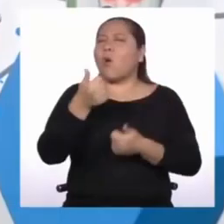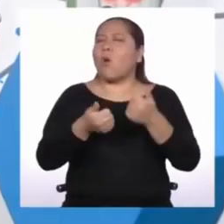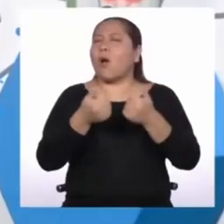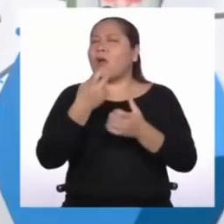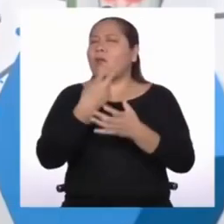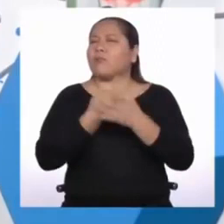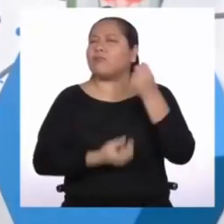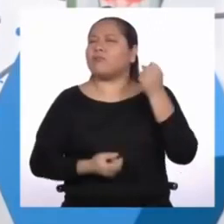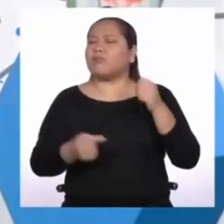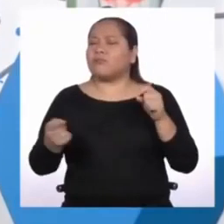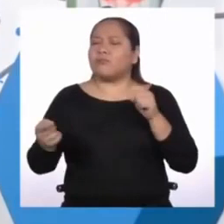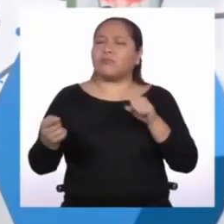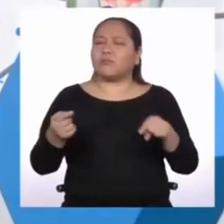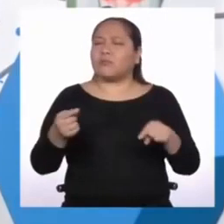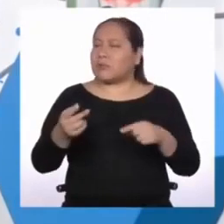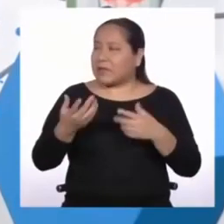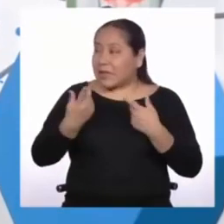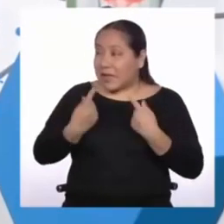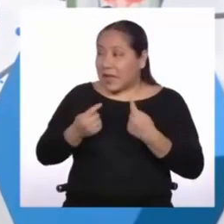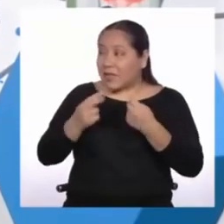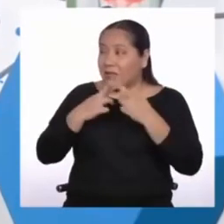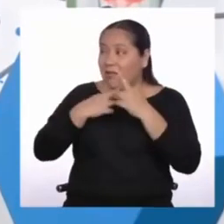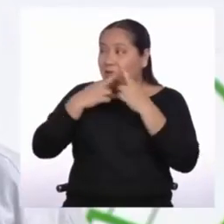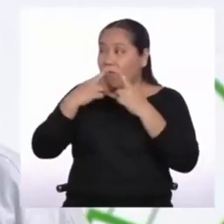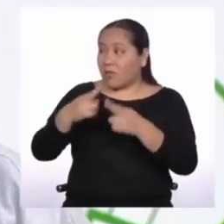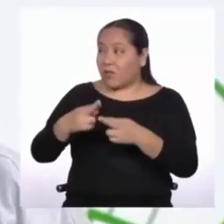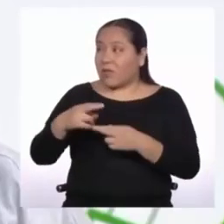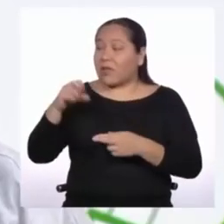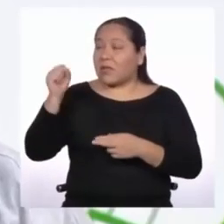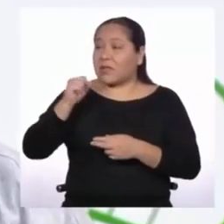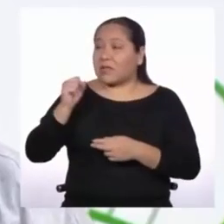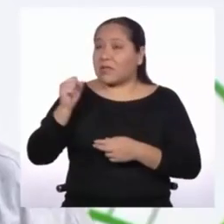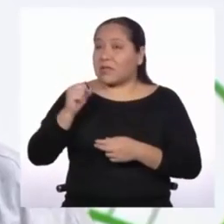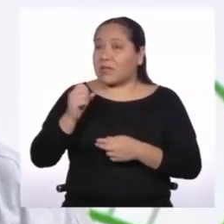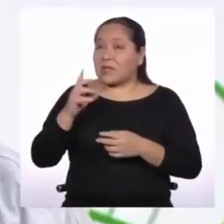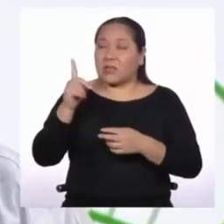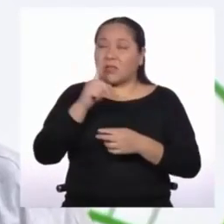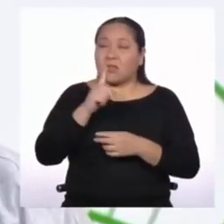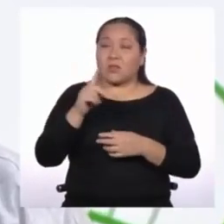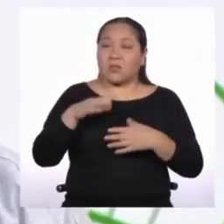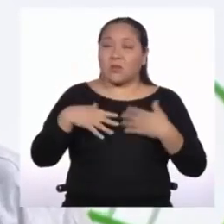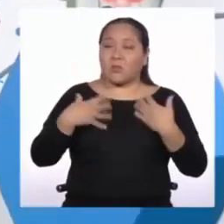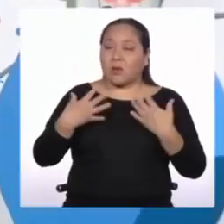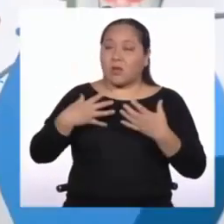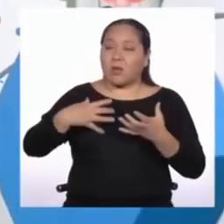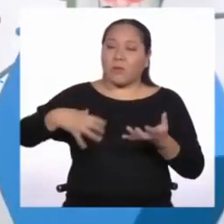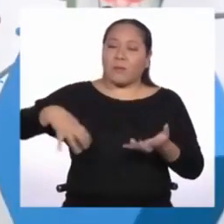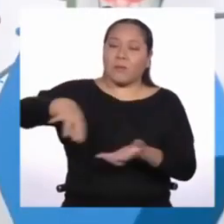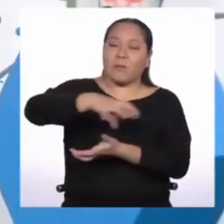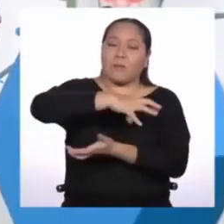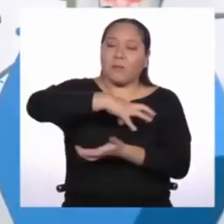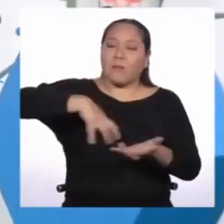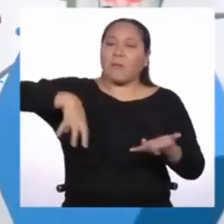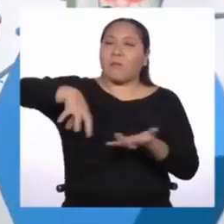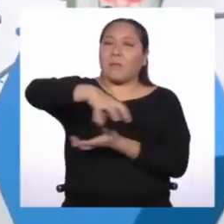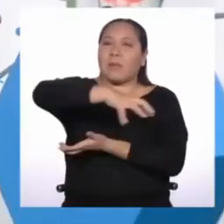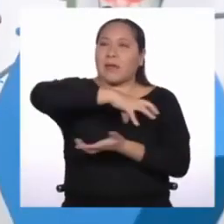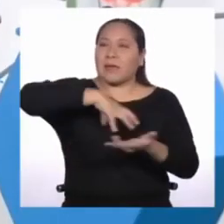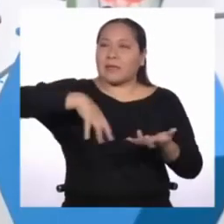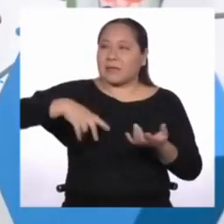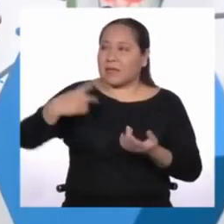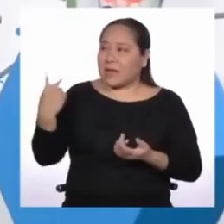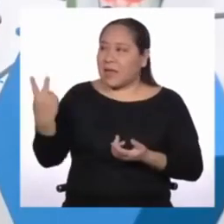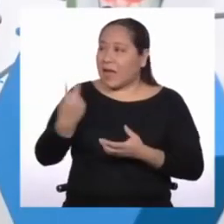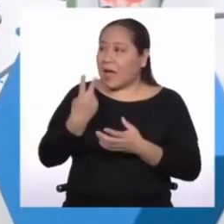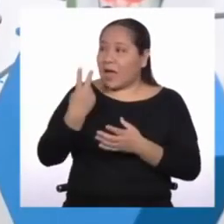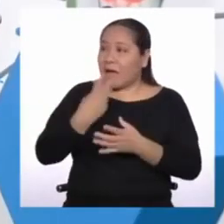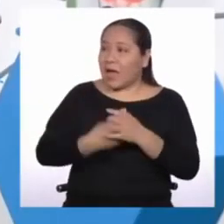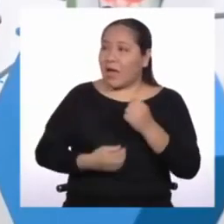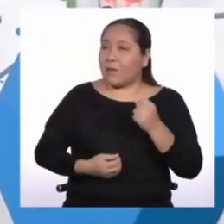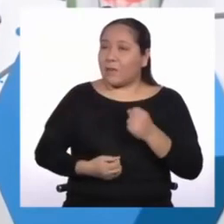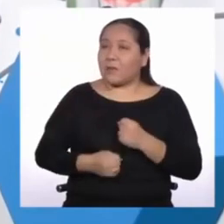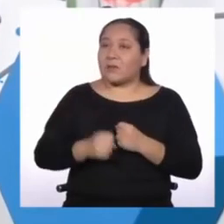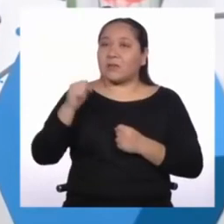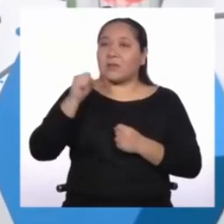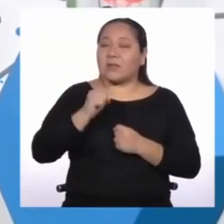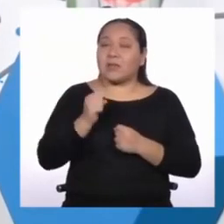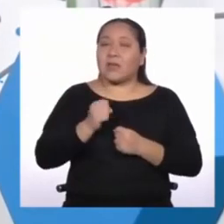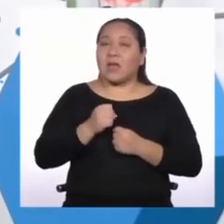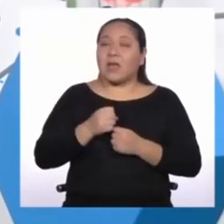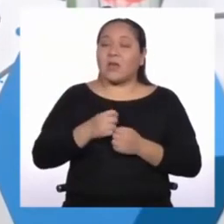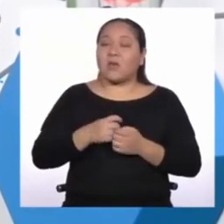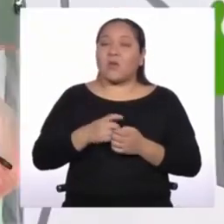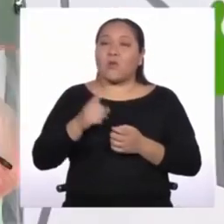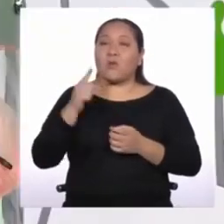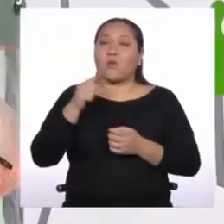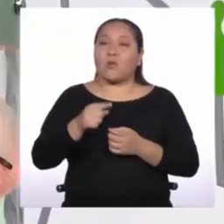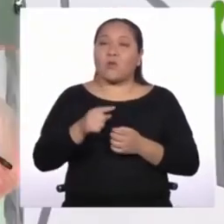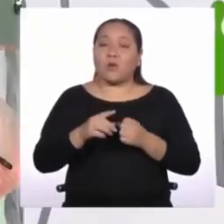Tratando de responder a tu pregunta, te podría decir que si bien es imposible que exista una fuente de energía que nos alimente a ambos, existe una fuente de